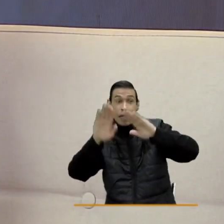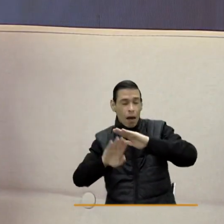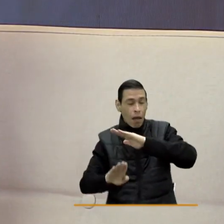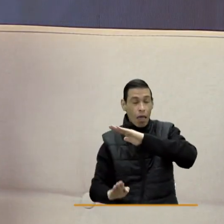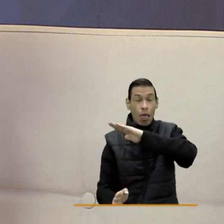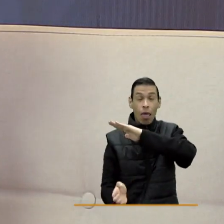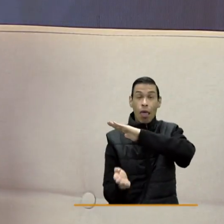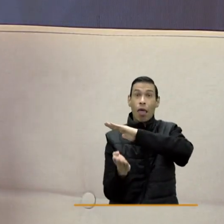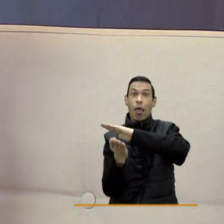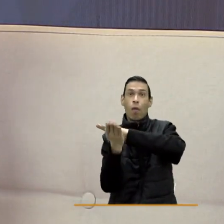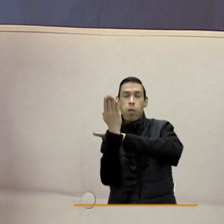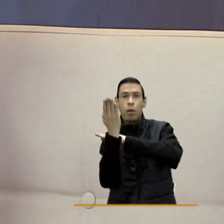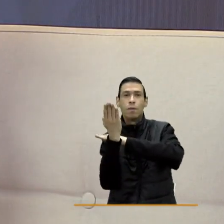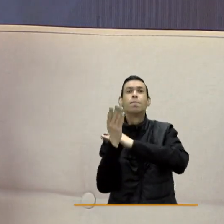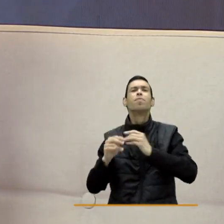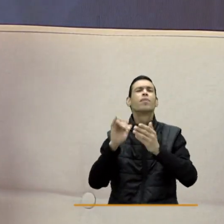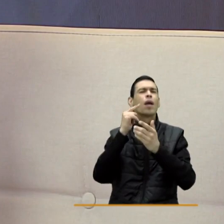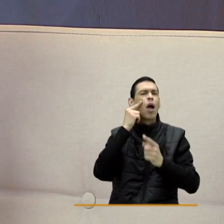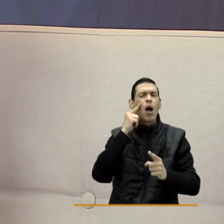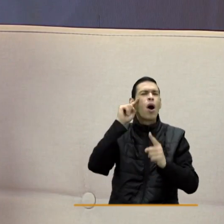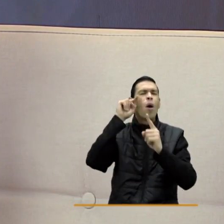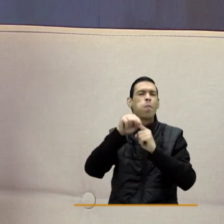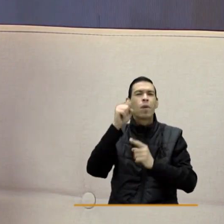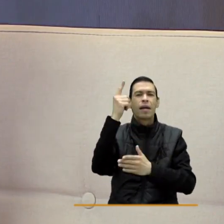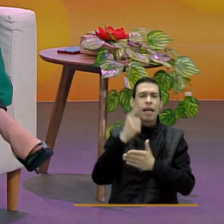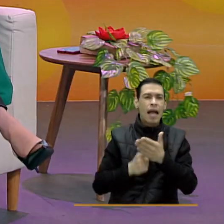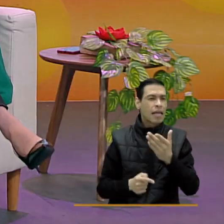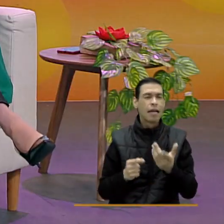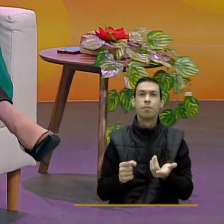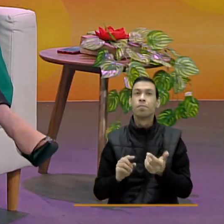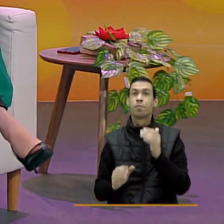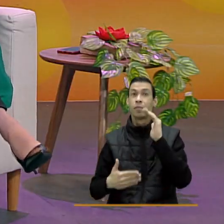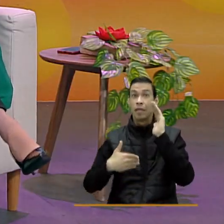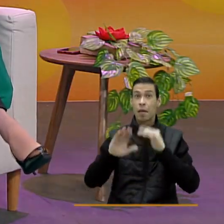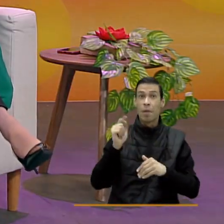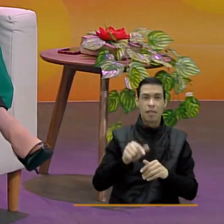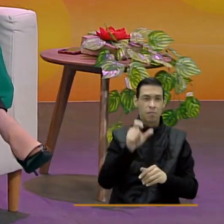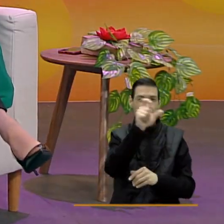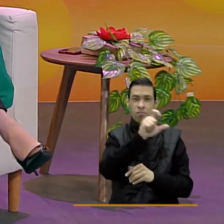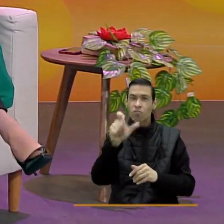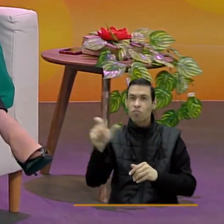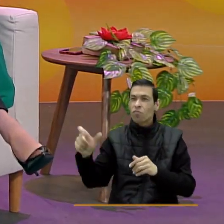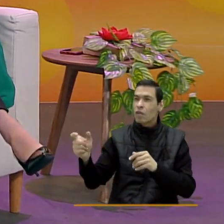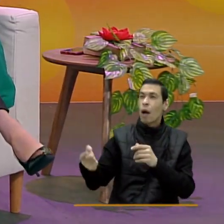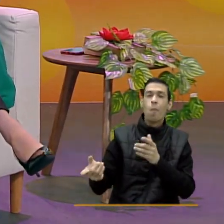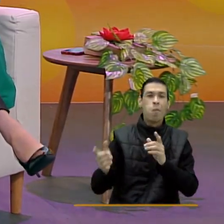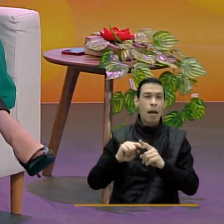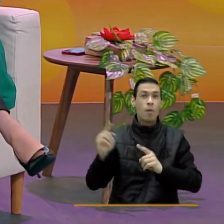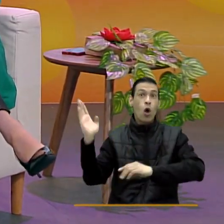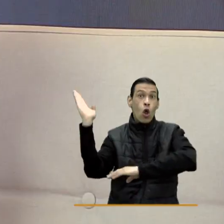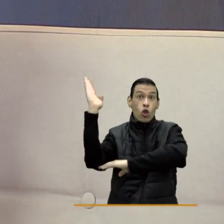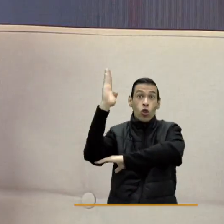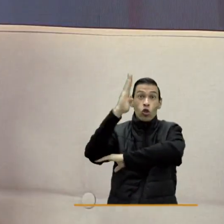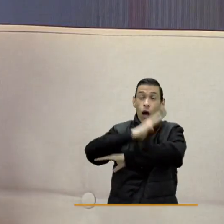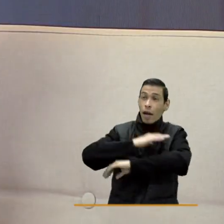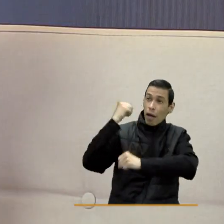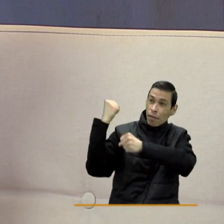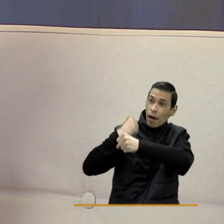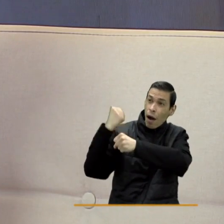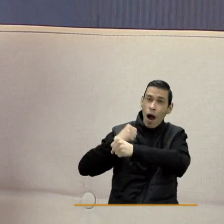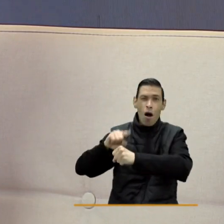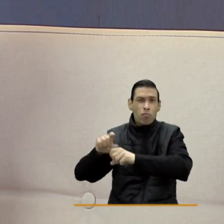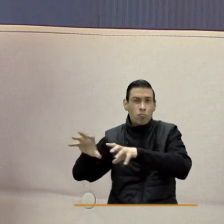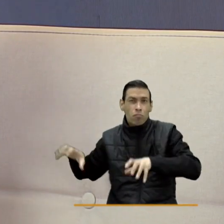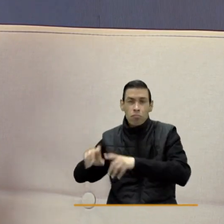día. Esta jornada lo que pretende es principalmente que lleguen personas que están trabajando, que